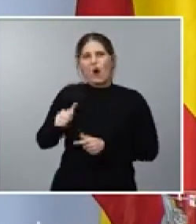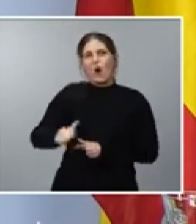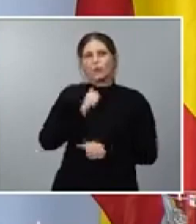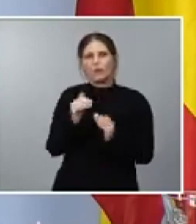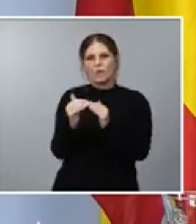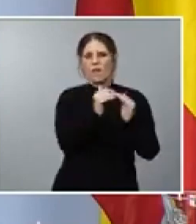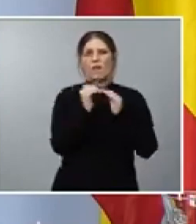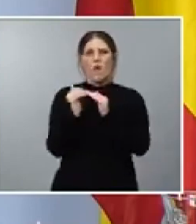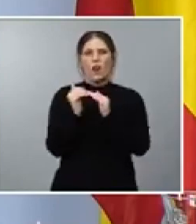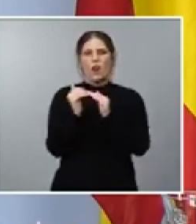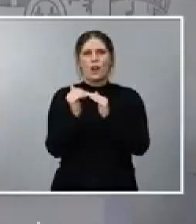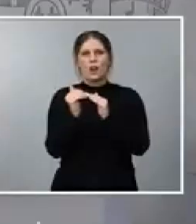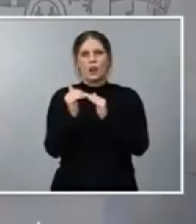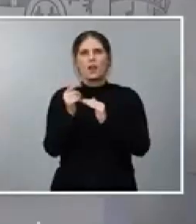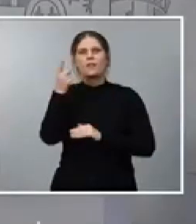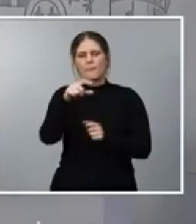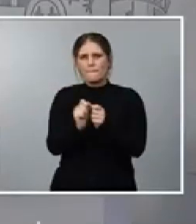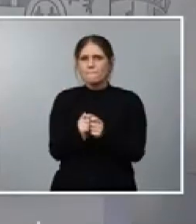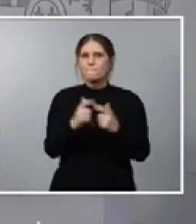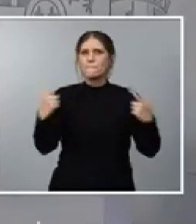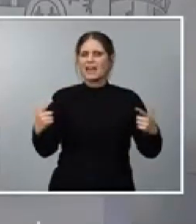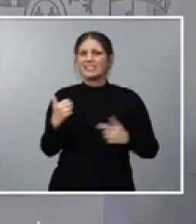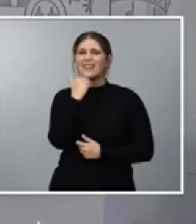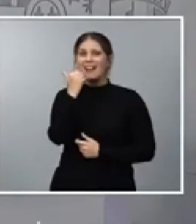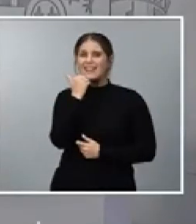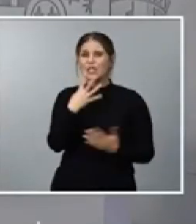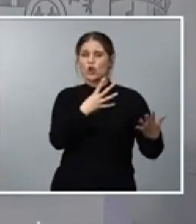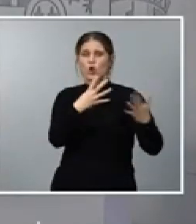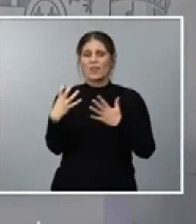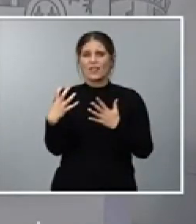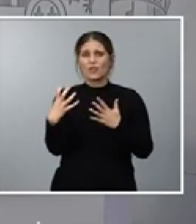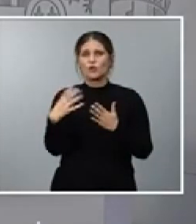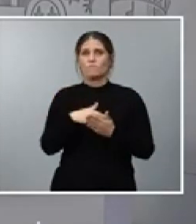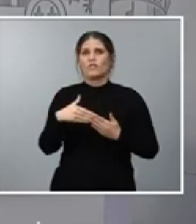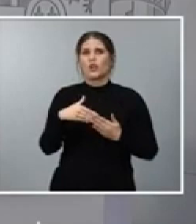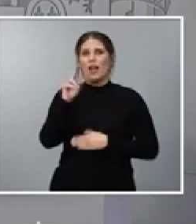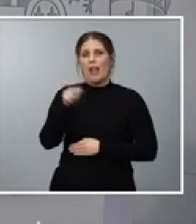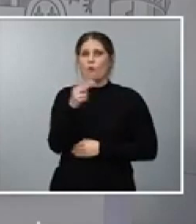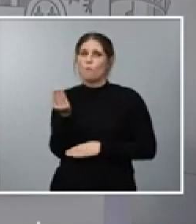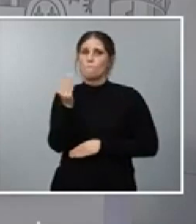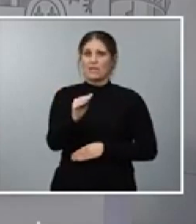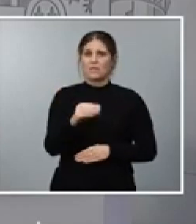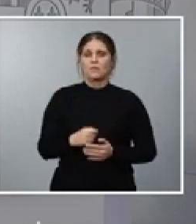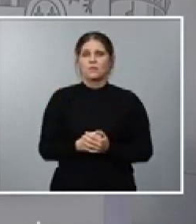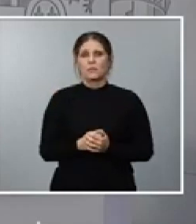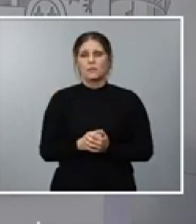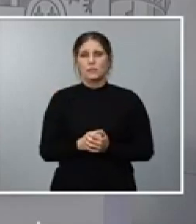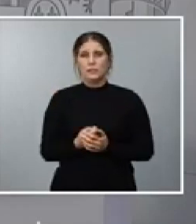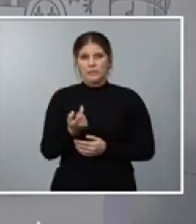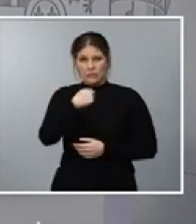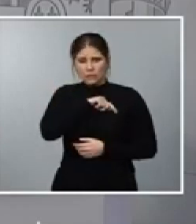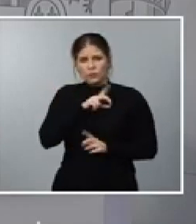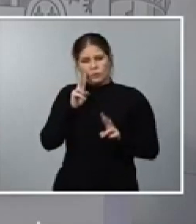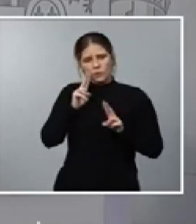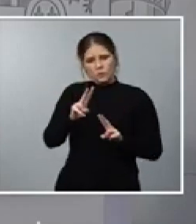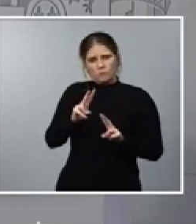habrán registrado un incremento de casi 900 millones de euros. Si nos detenemos, en